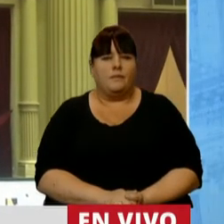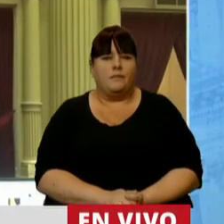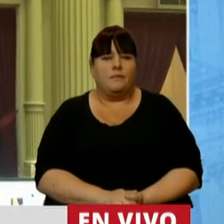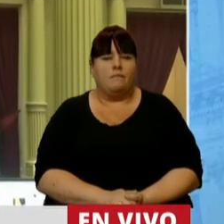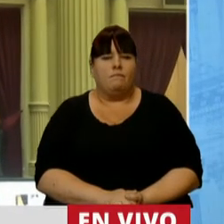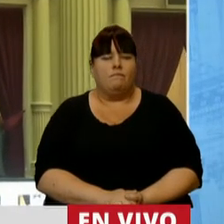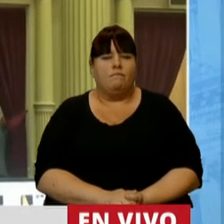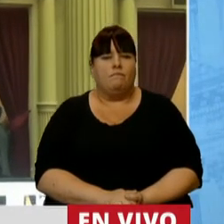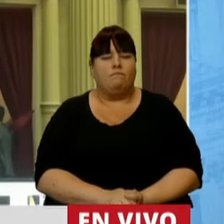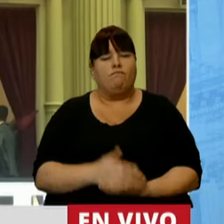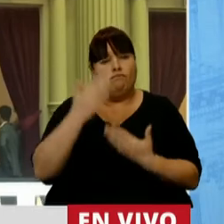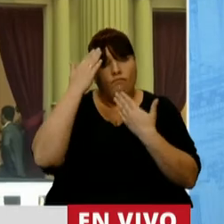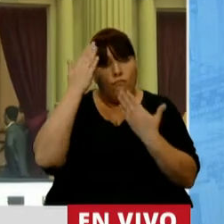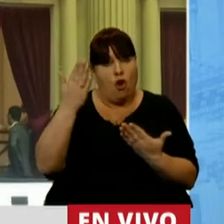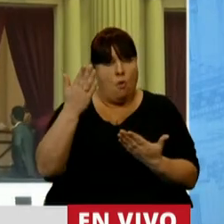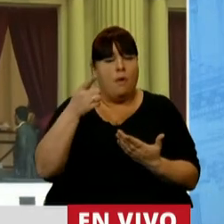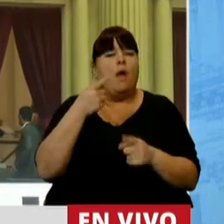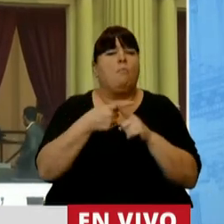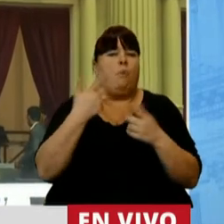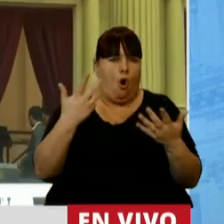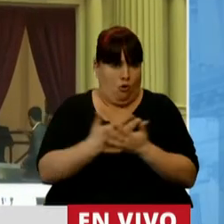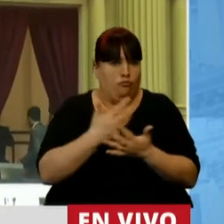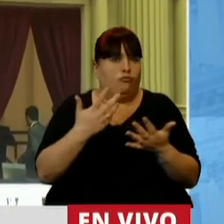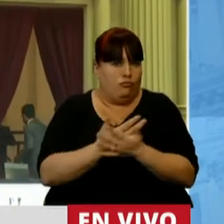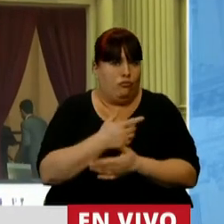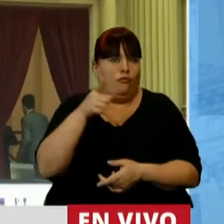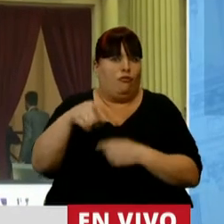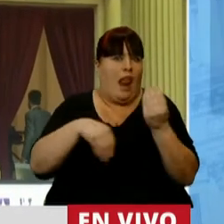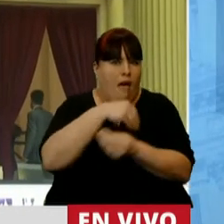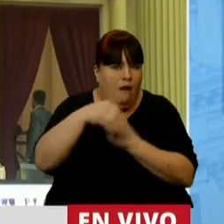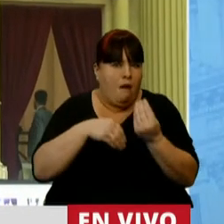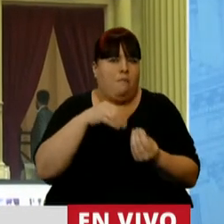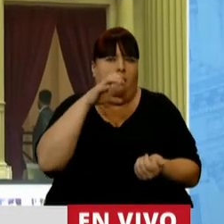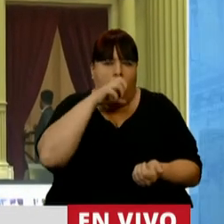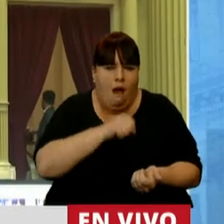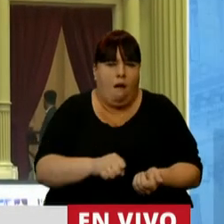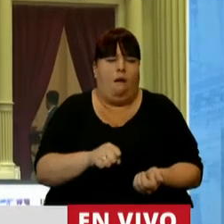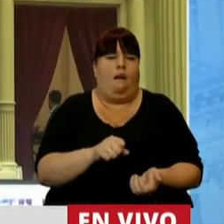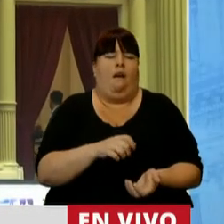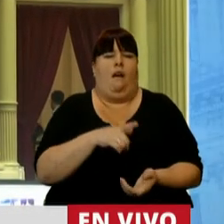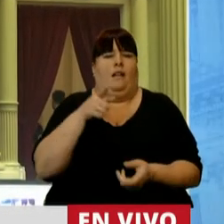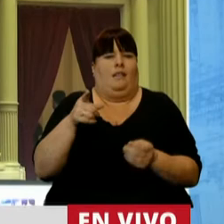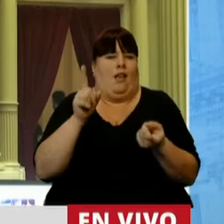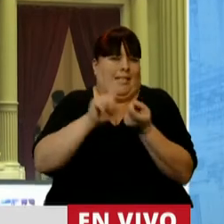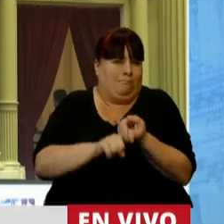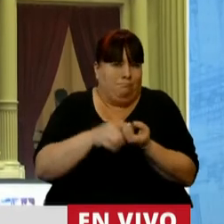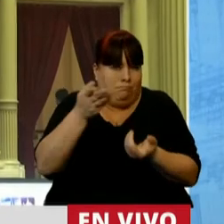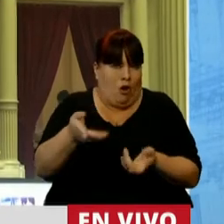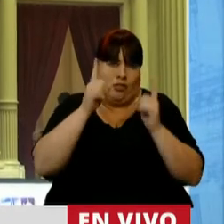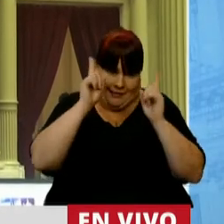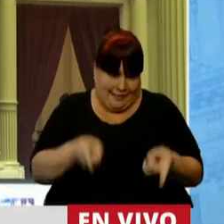que en honor al sufrimiento que ha tenido que llevar su familia, su compañera,